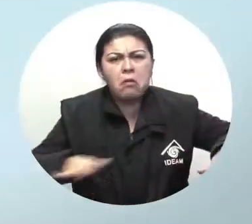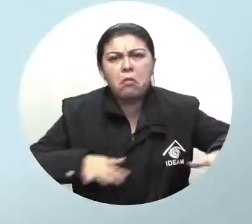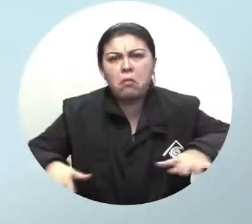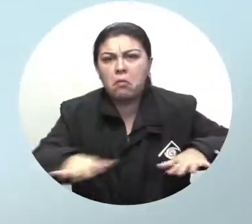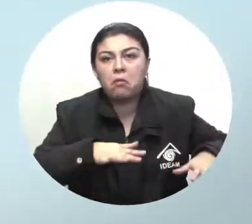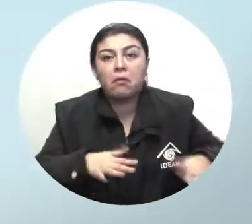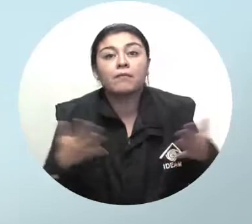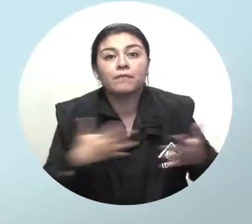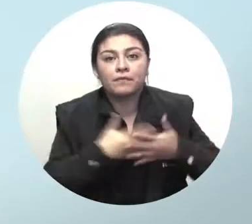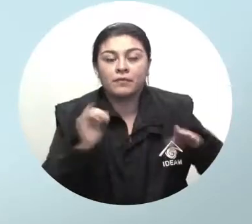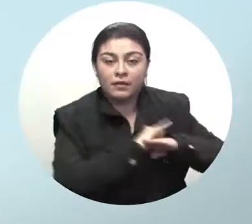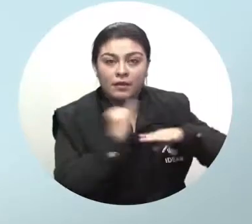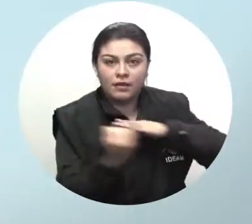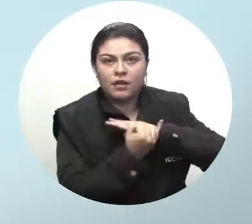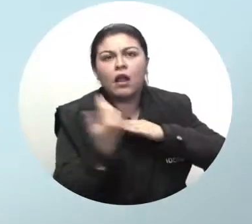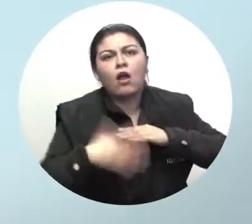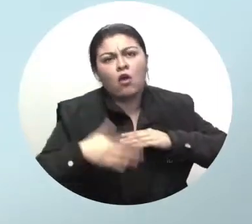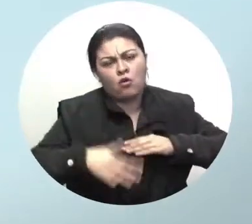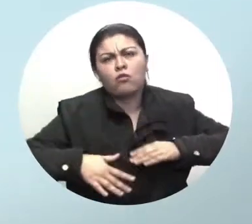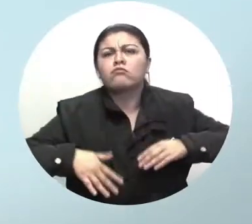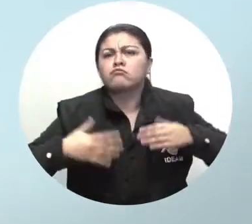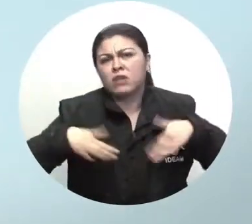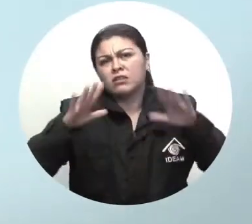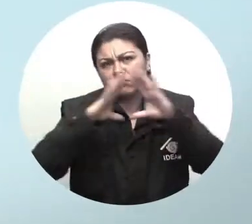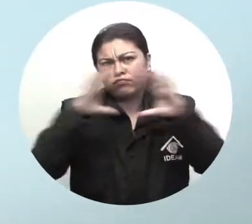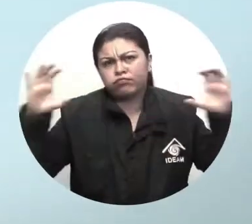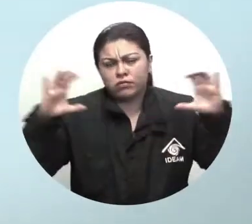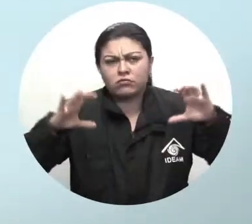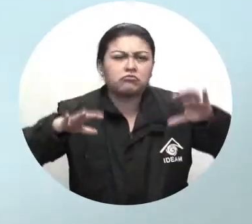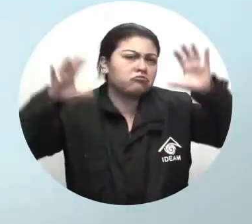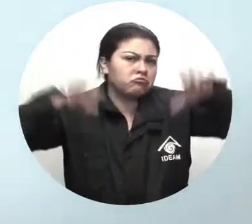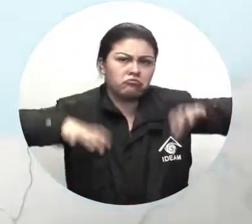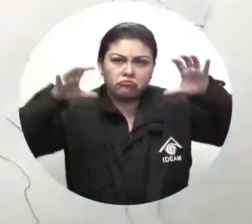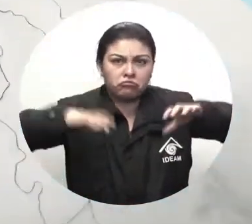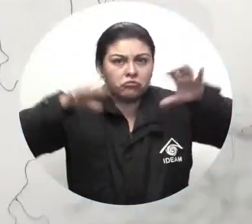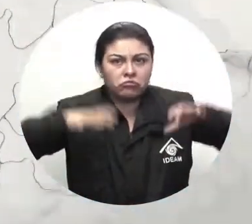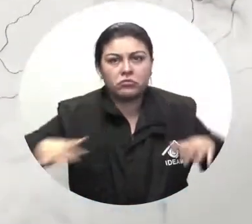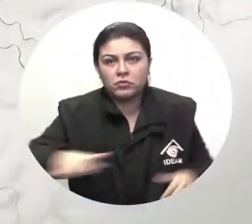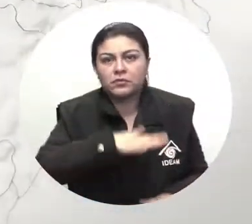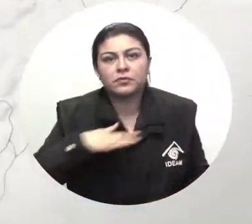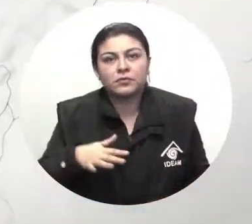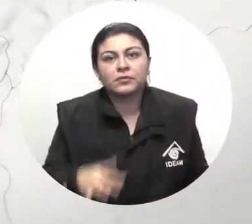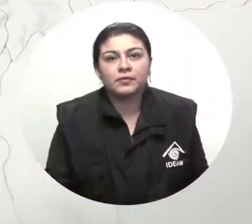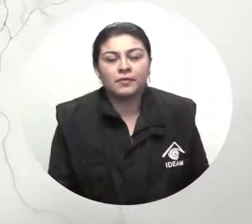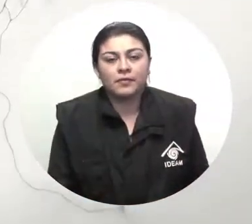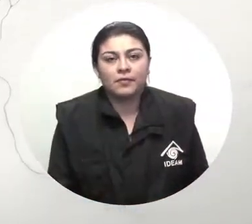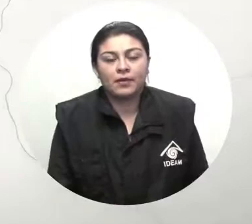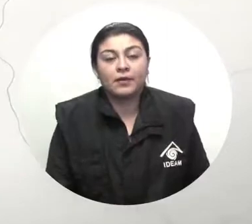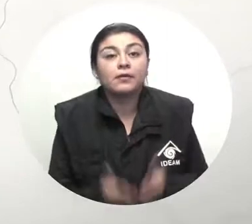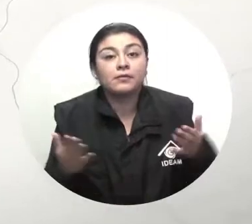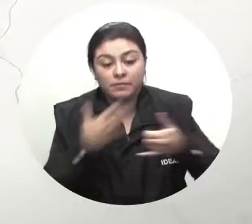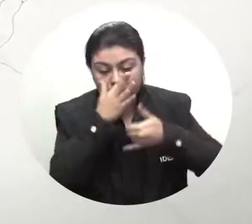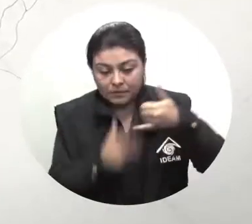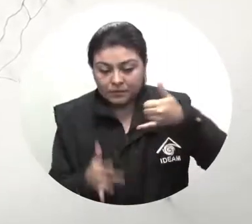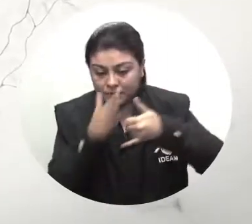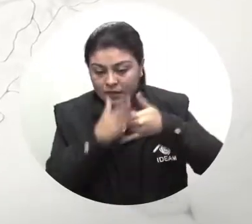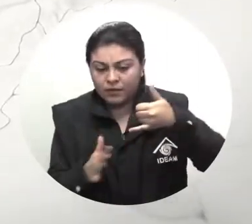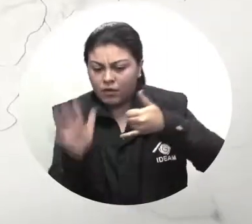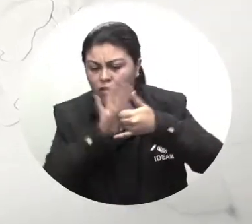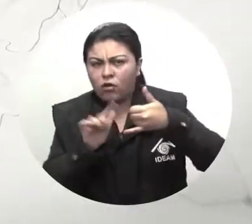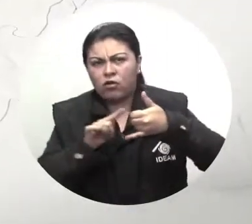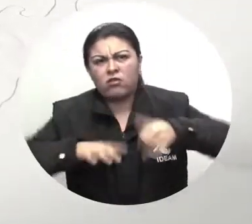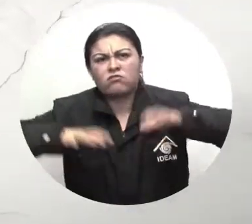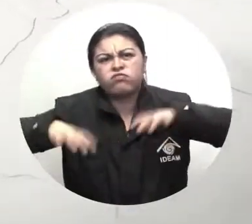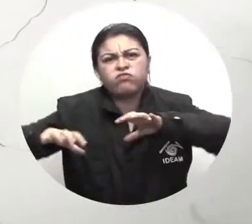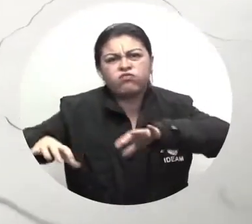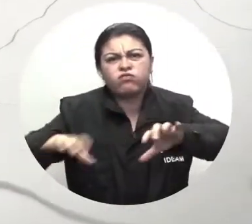En nuestras islas se prevé cielo ligeramente cubierto con predominio de tiempo seco. En el Pacífico tendremos lluvias de variada